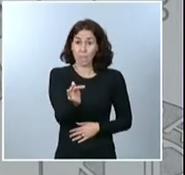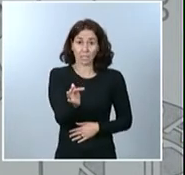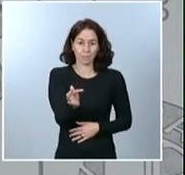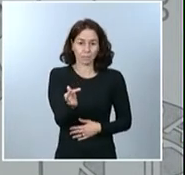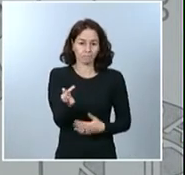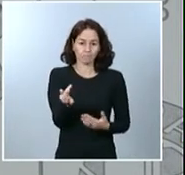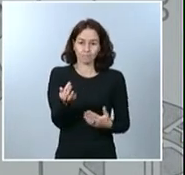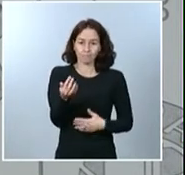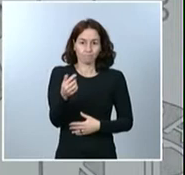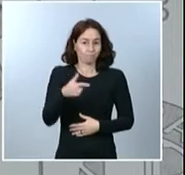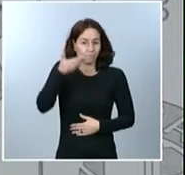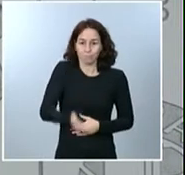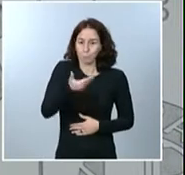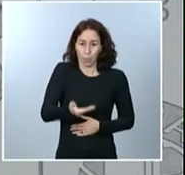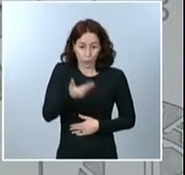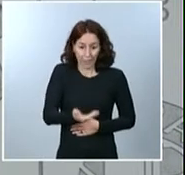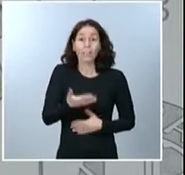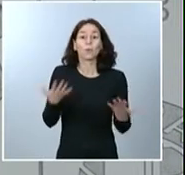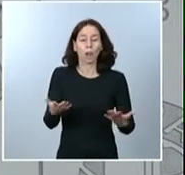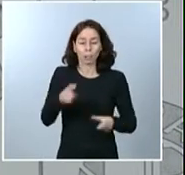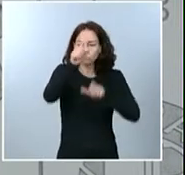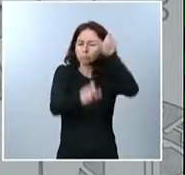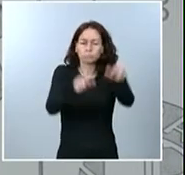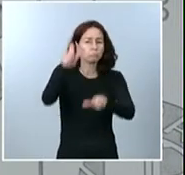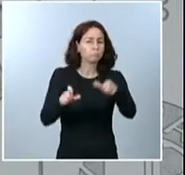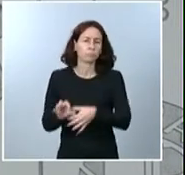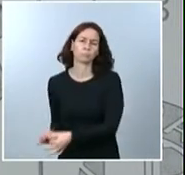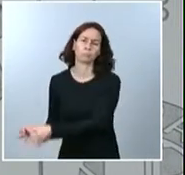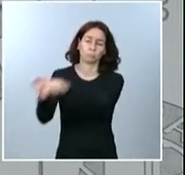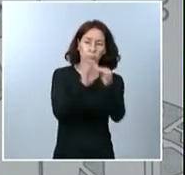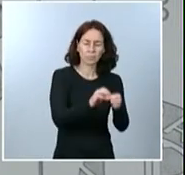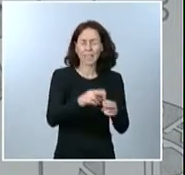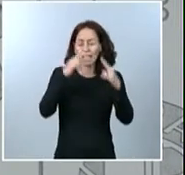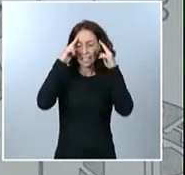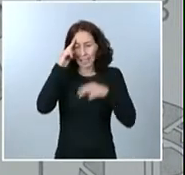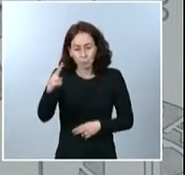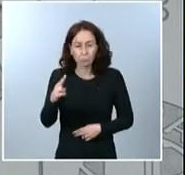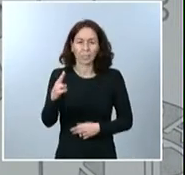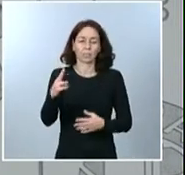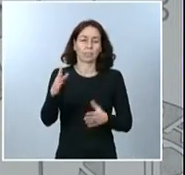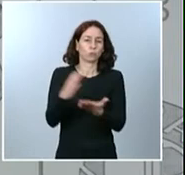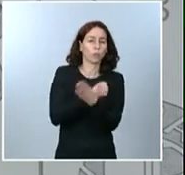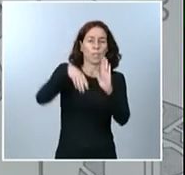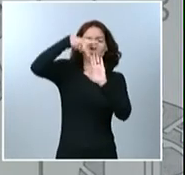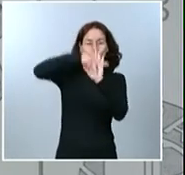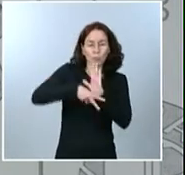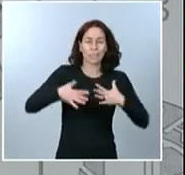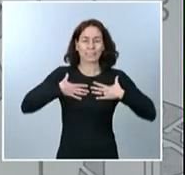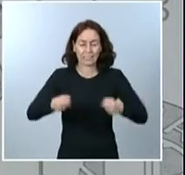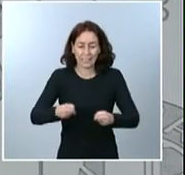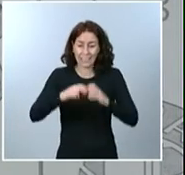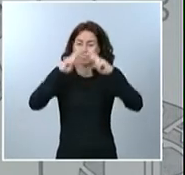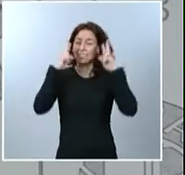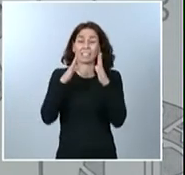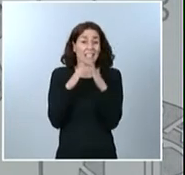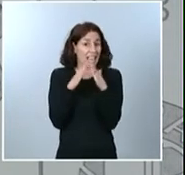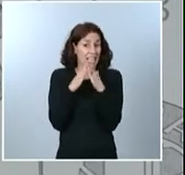ciudadanos. Que respeten las normas sanitarias. Que se queden en casa en la medida de sus posibilidades. que limiten durante un